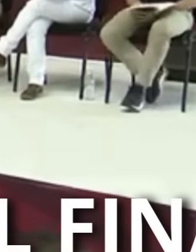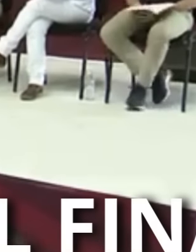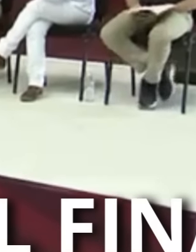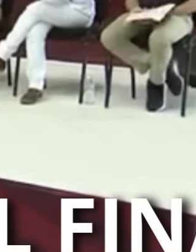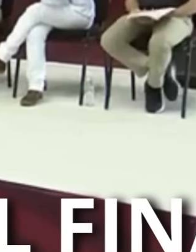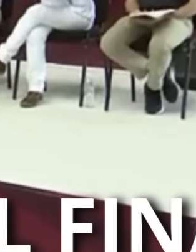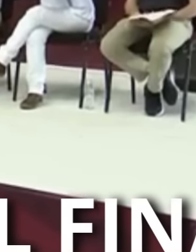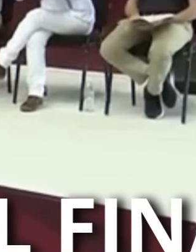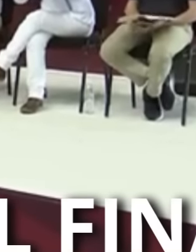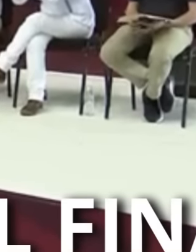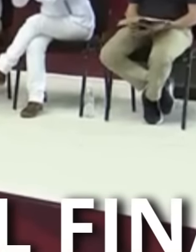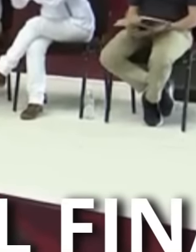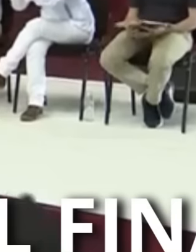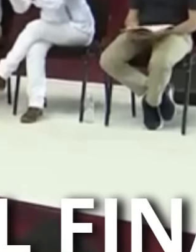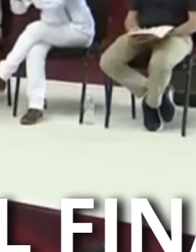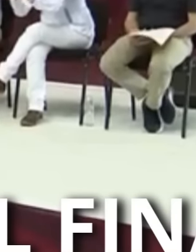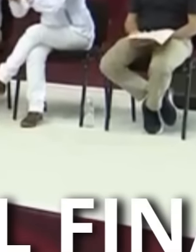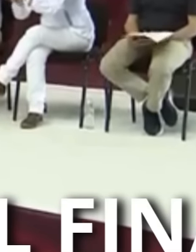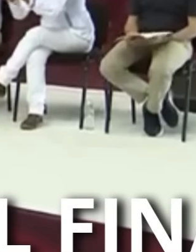Aplausos